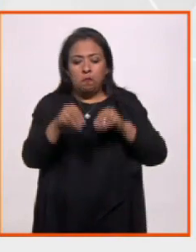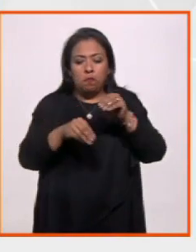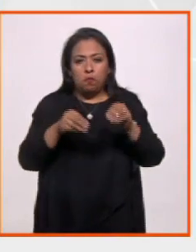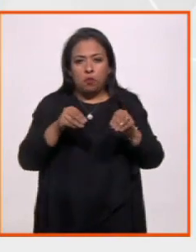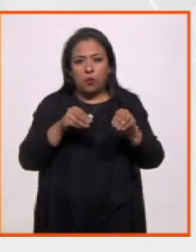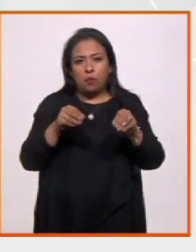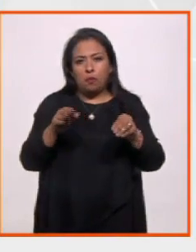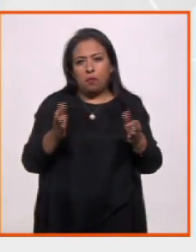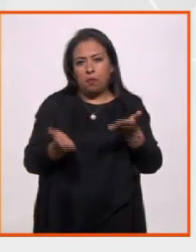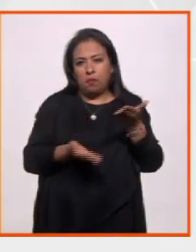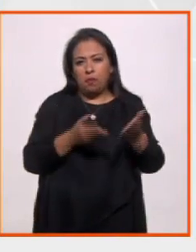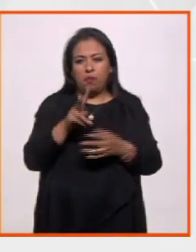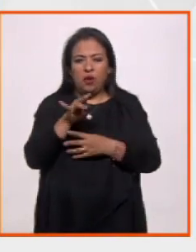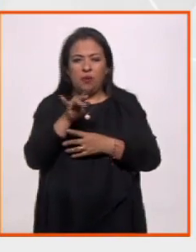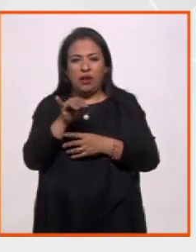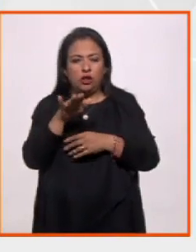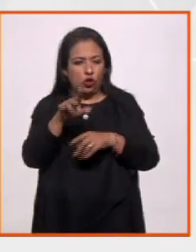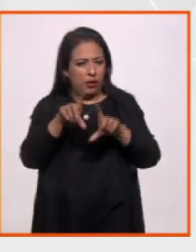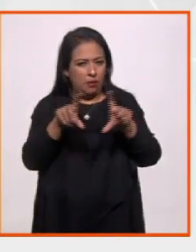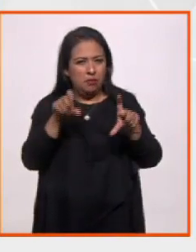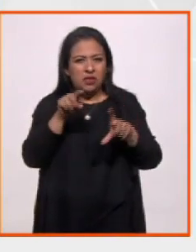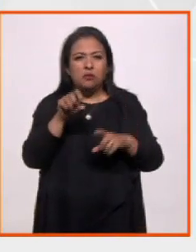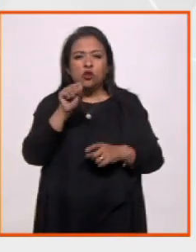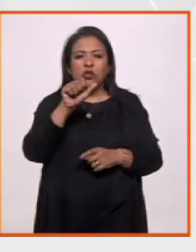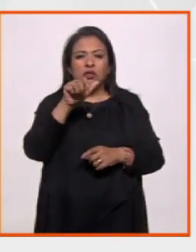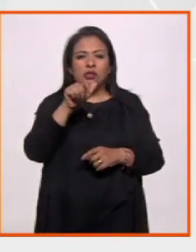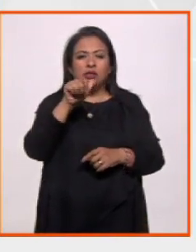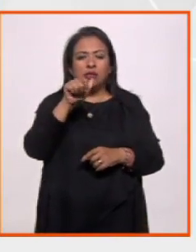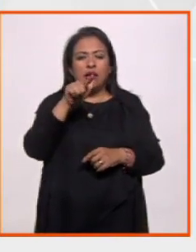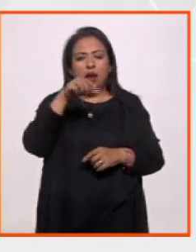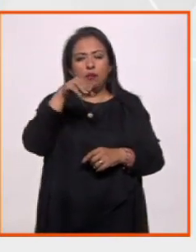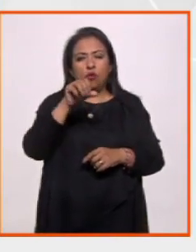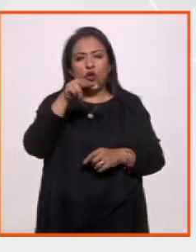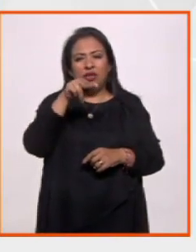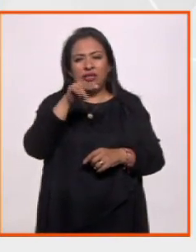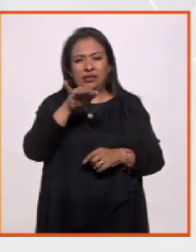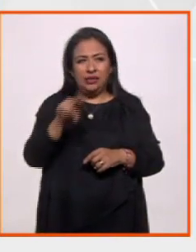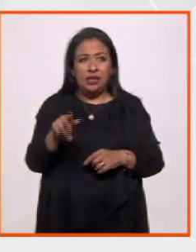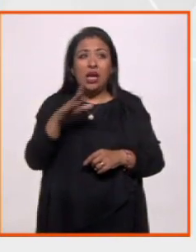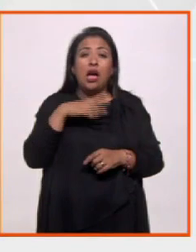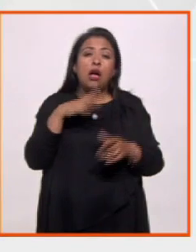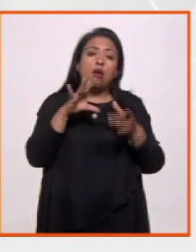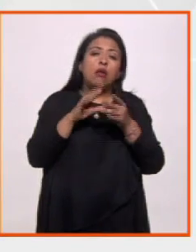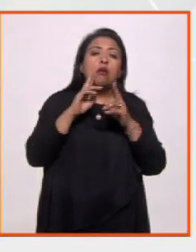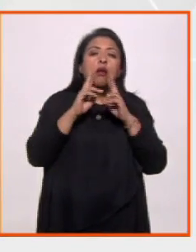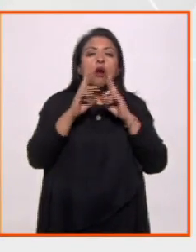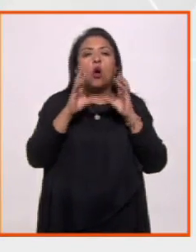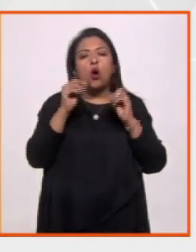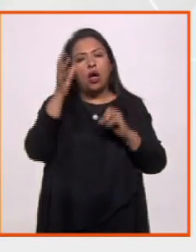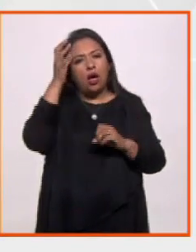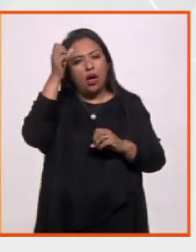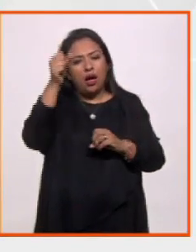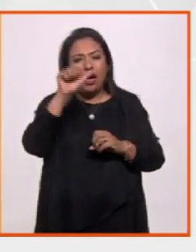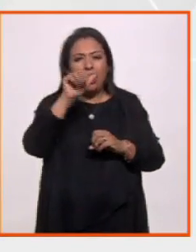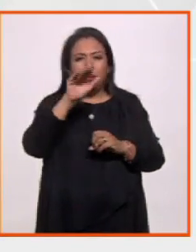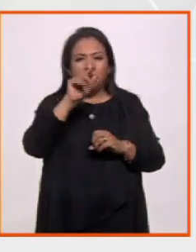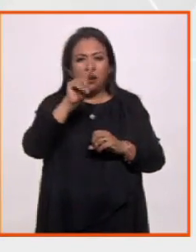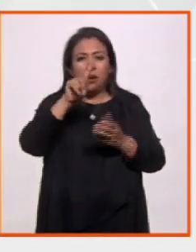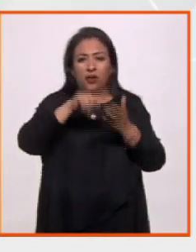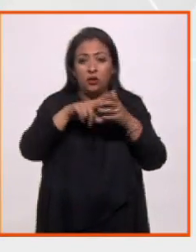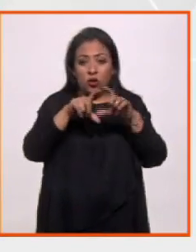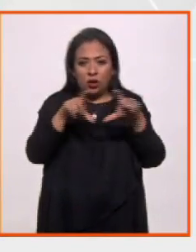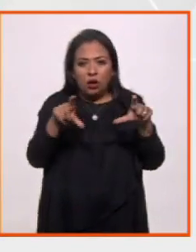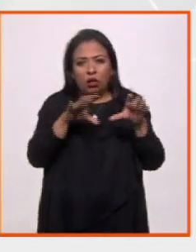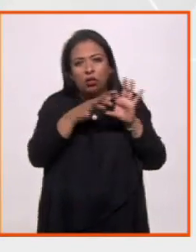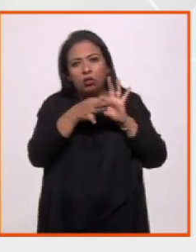al menos para la parte de Vivaldi, sobre este texto del Salmo Nisi Dominus, ¿es narrativa o es abstracta? Porque hay un texto, y el texto